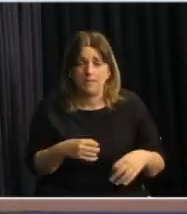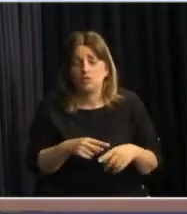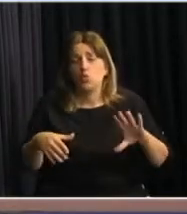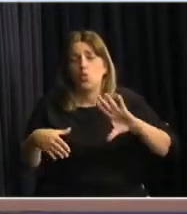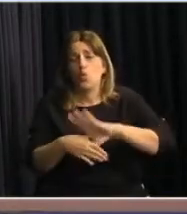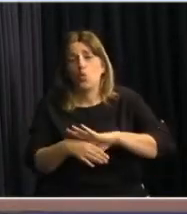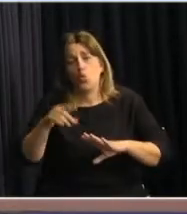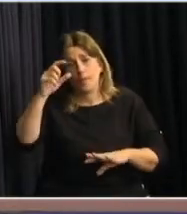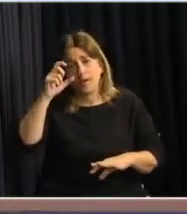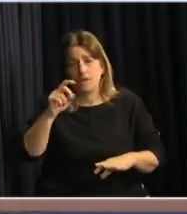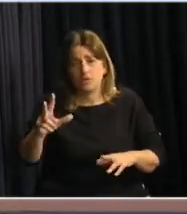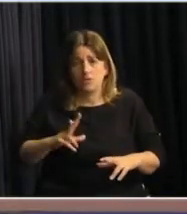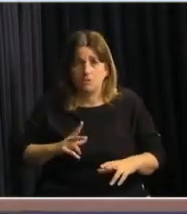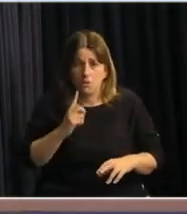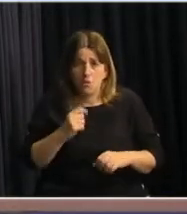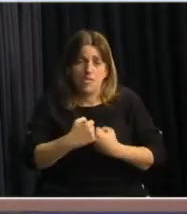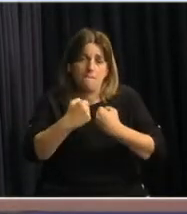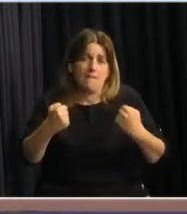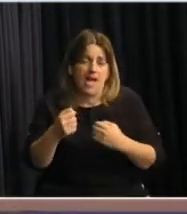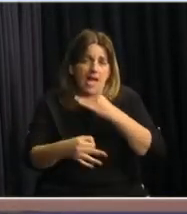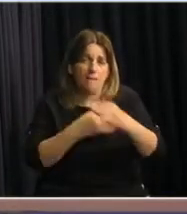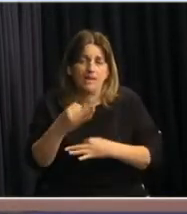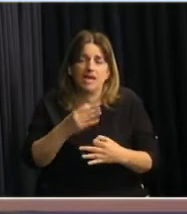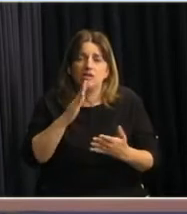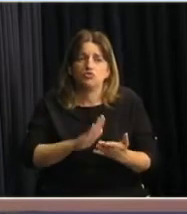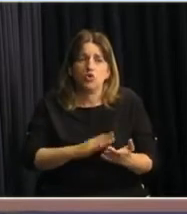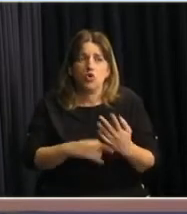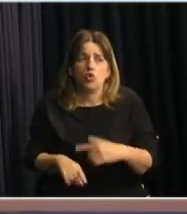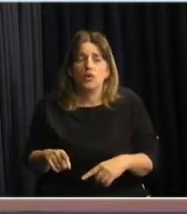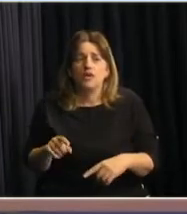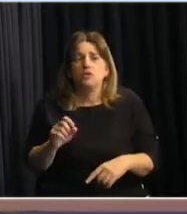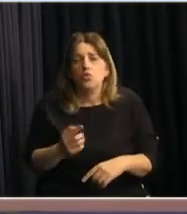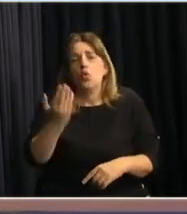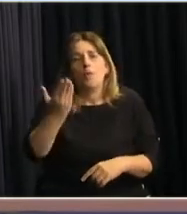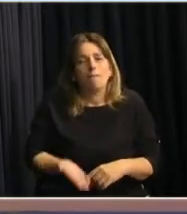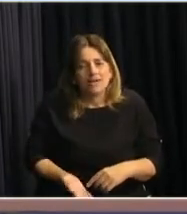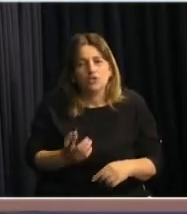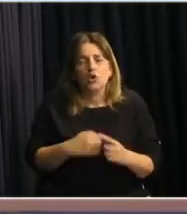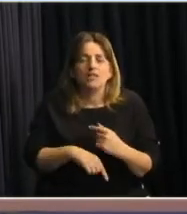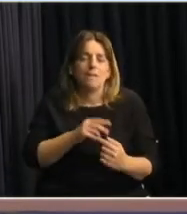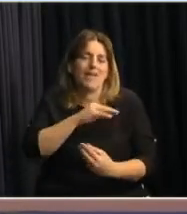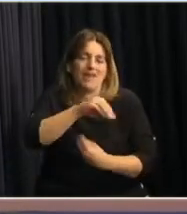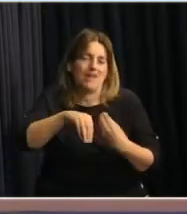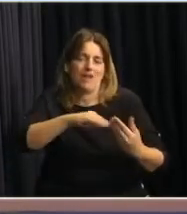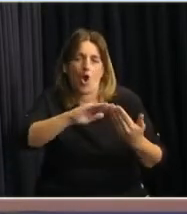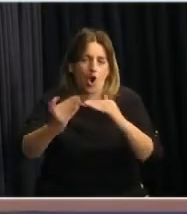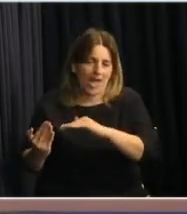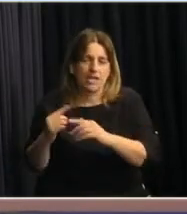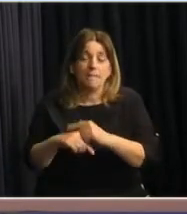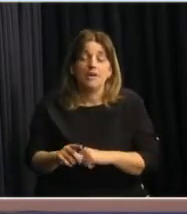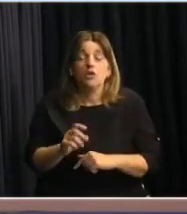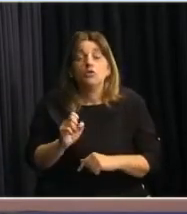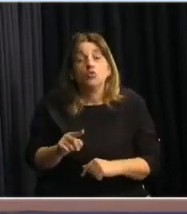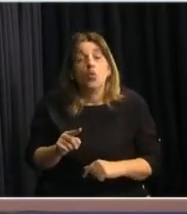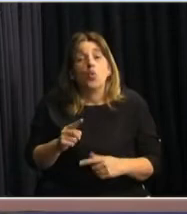Bartol detalle un poco más de lo que tiene que ver desde la perspectiva de las personas y de los hogares. Pero a nivel de